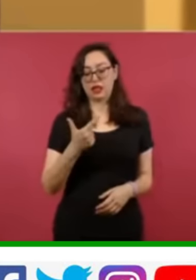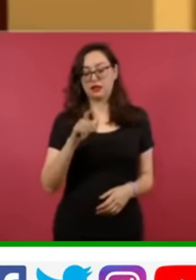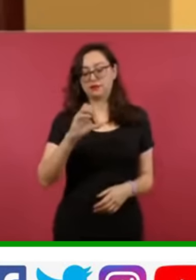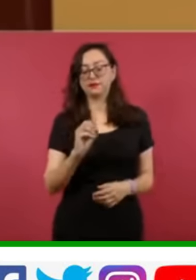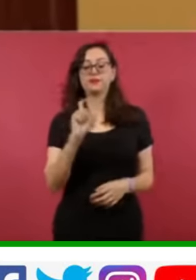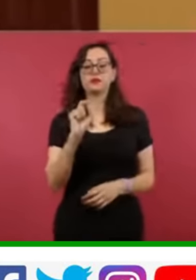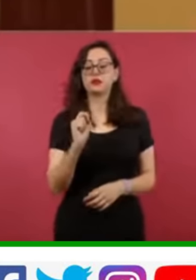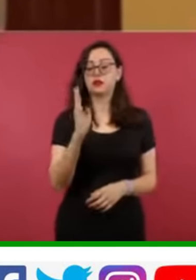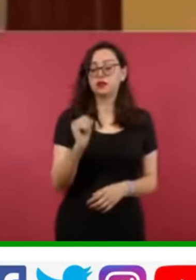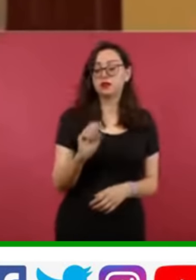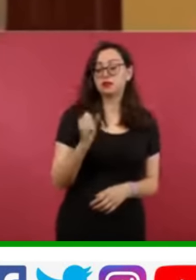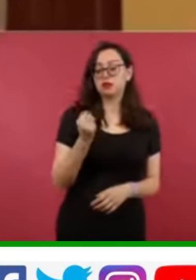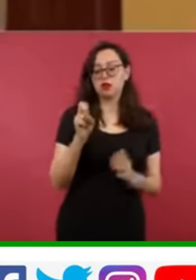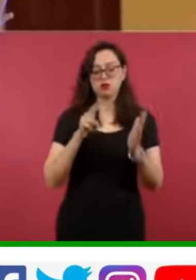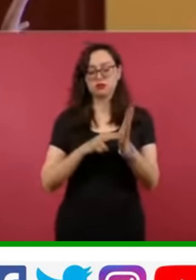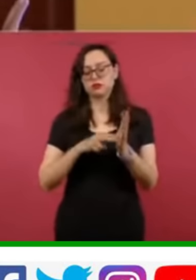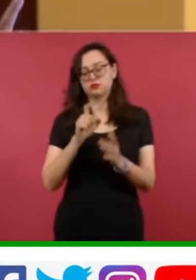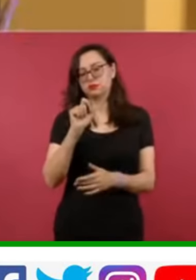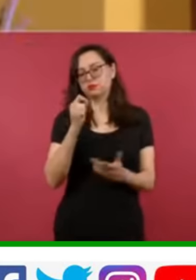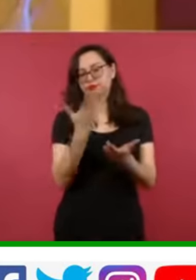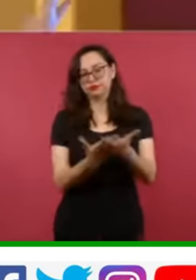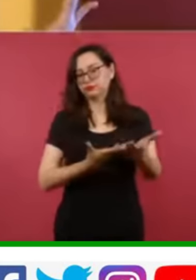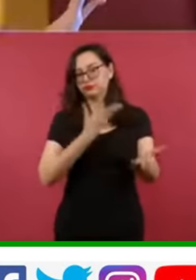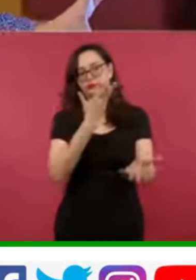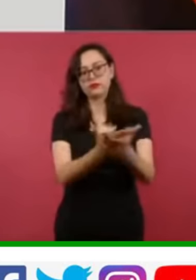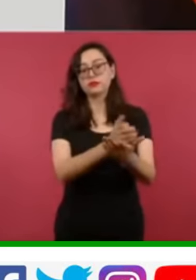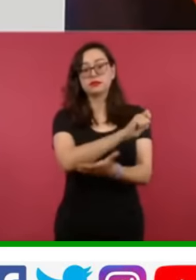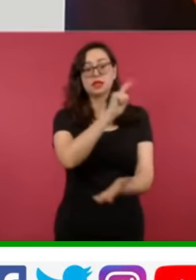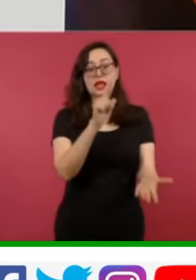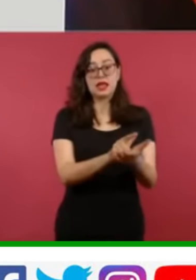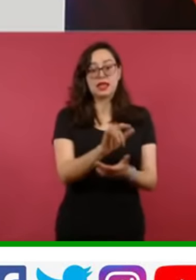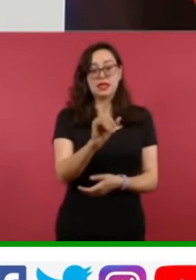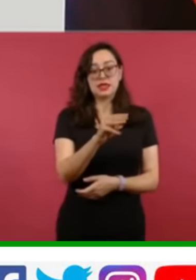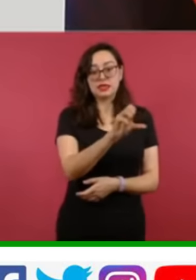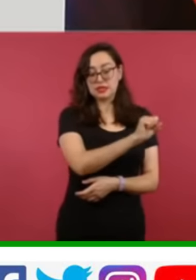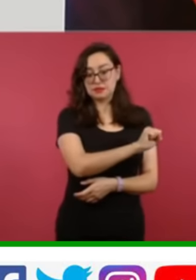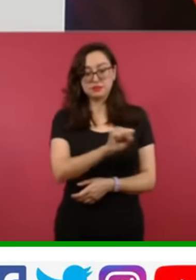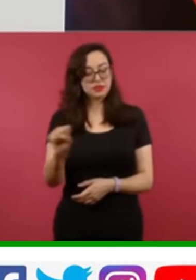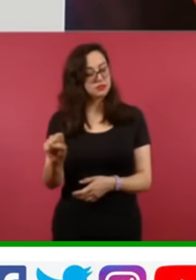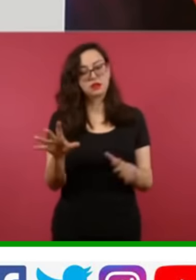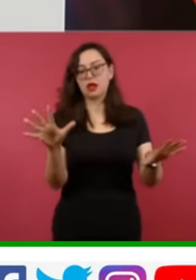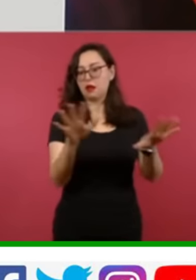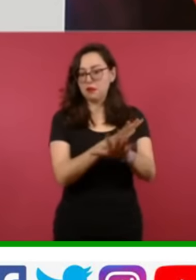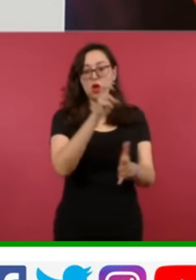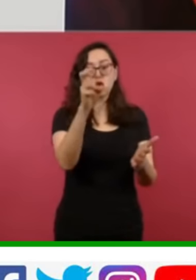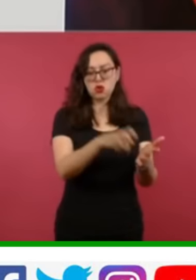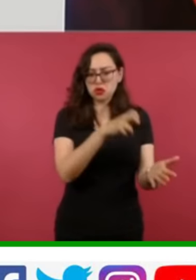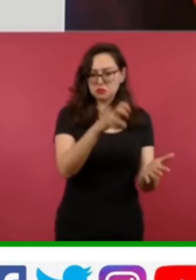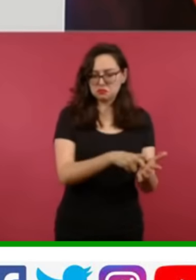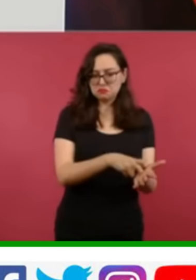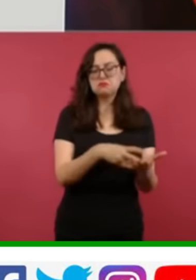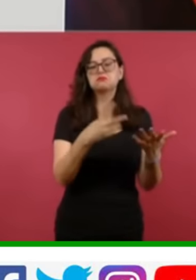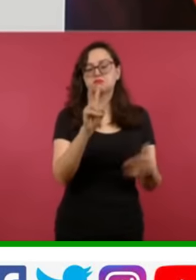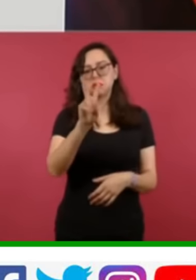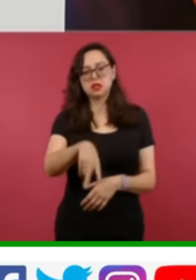septiembre de 2020. Vale la pena señalar que fue una reforma que prácticamente se aprobó por unanimidad